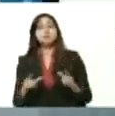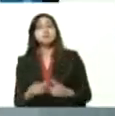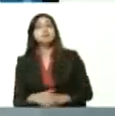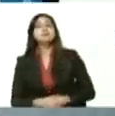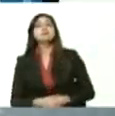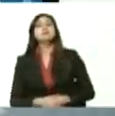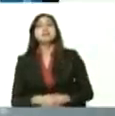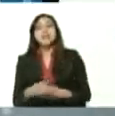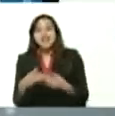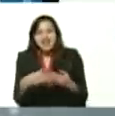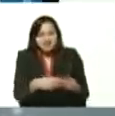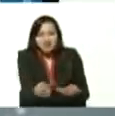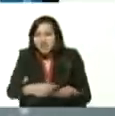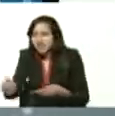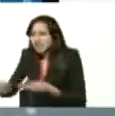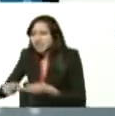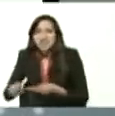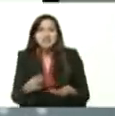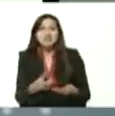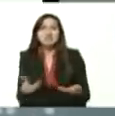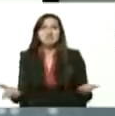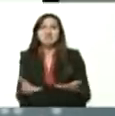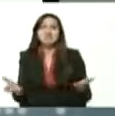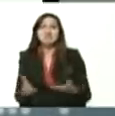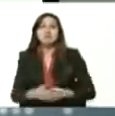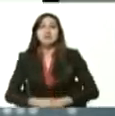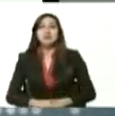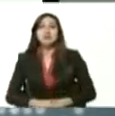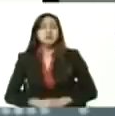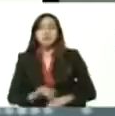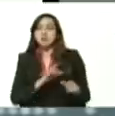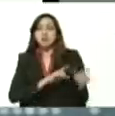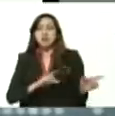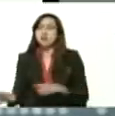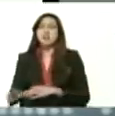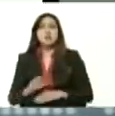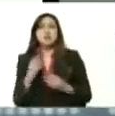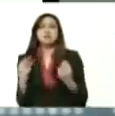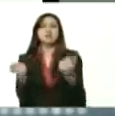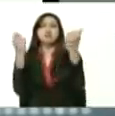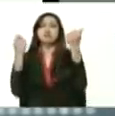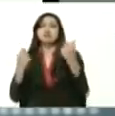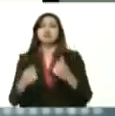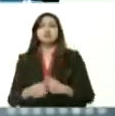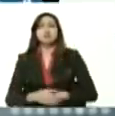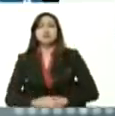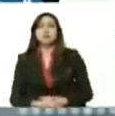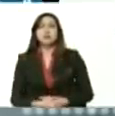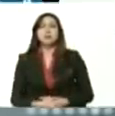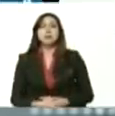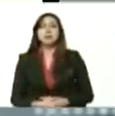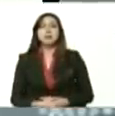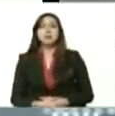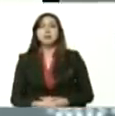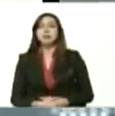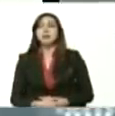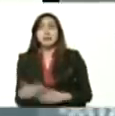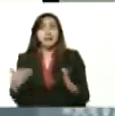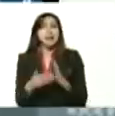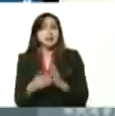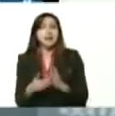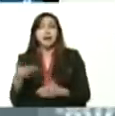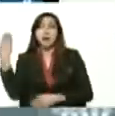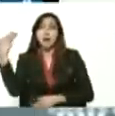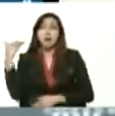papel, del papel dinero, del papel moneda que nos lo están atacando desde